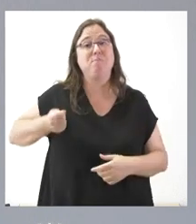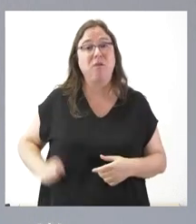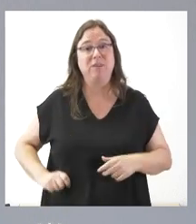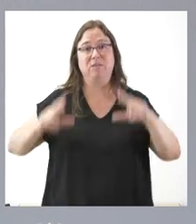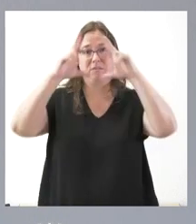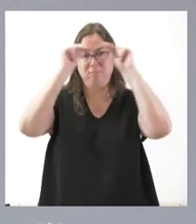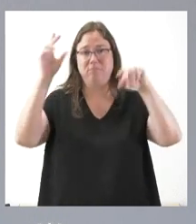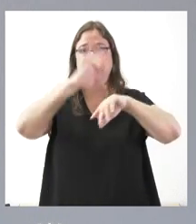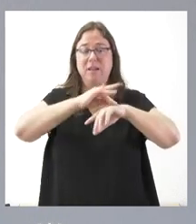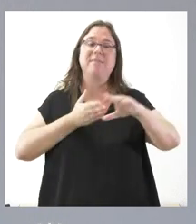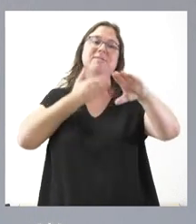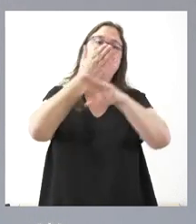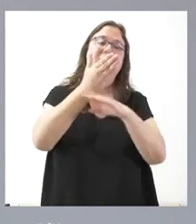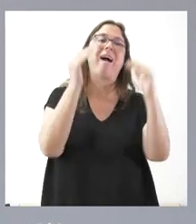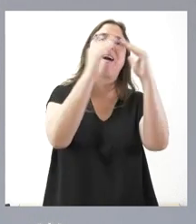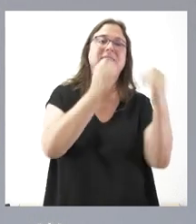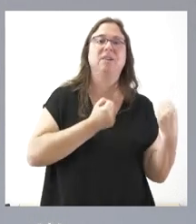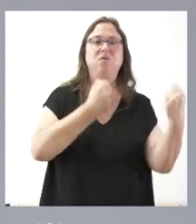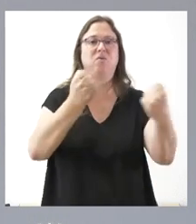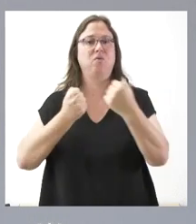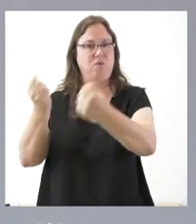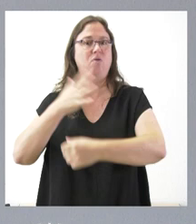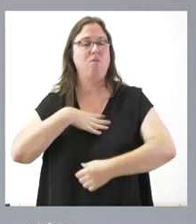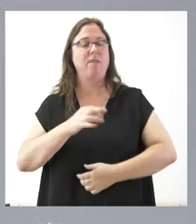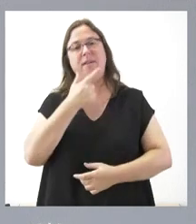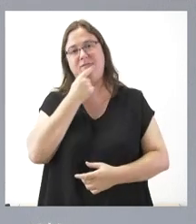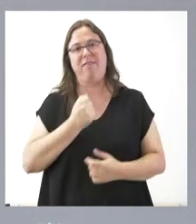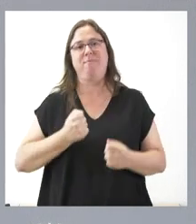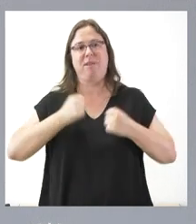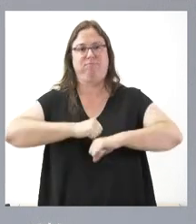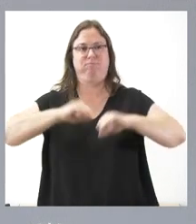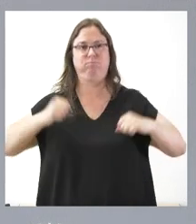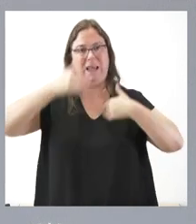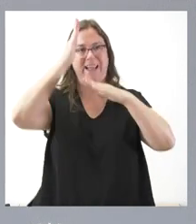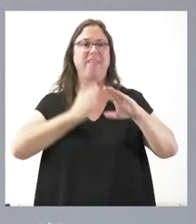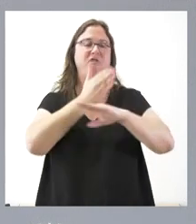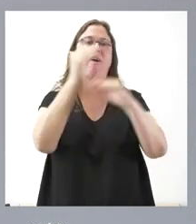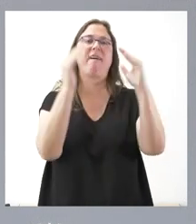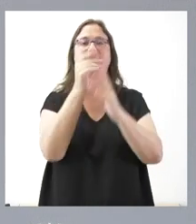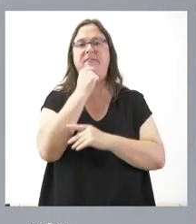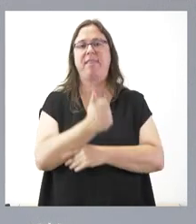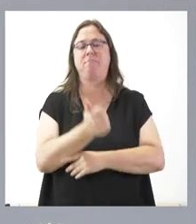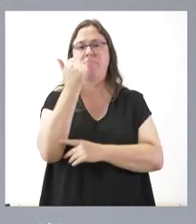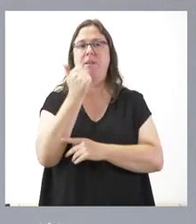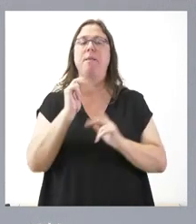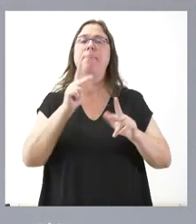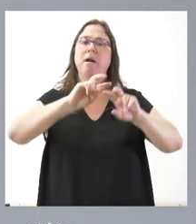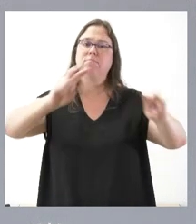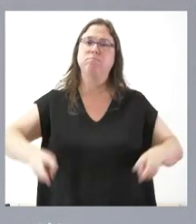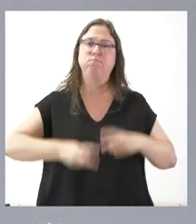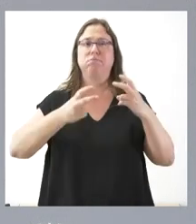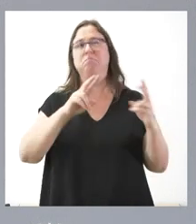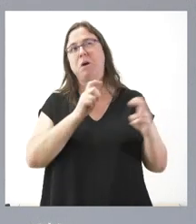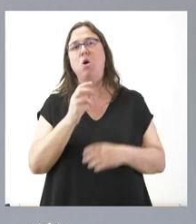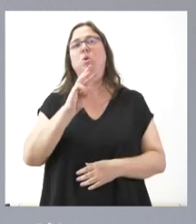atención en el domicilio de los pacientes y, por tanto, fortalecer con ello la atención domiciliaria. Va a permitir la renovación de aproximadamente